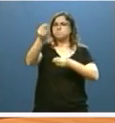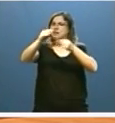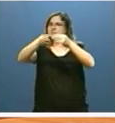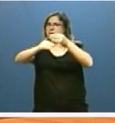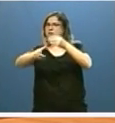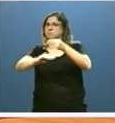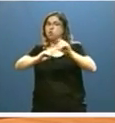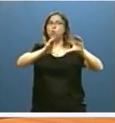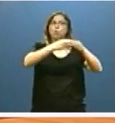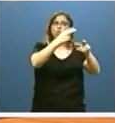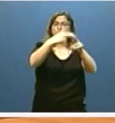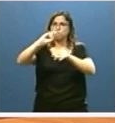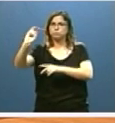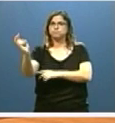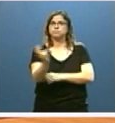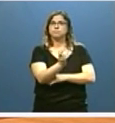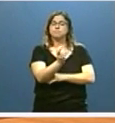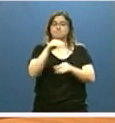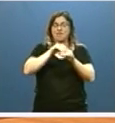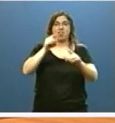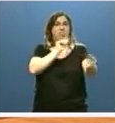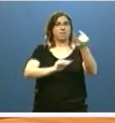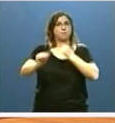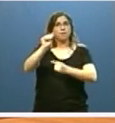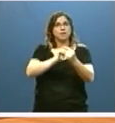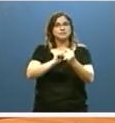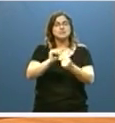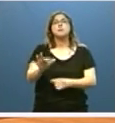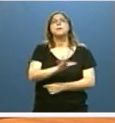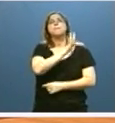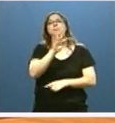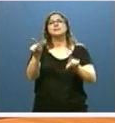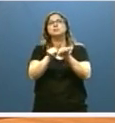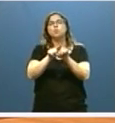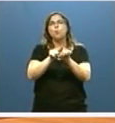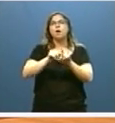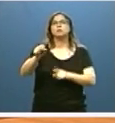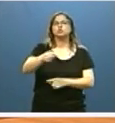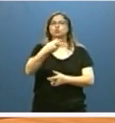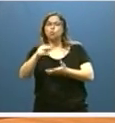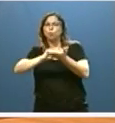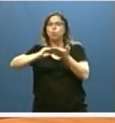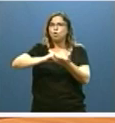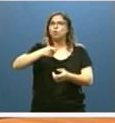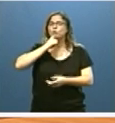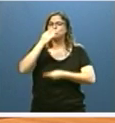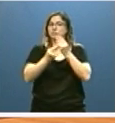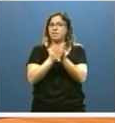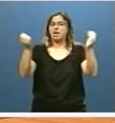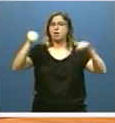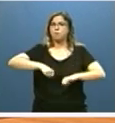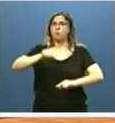de los grupos parlamentarios en este debate, así como las resoluciones que en el mismo puedan aprobarse,